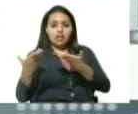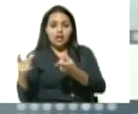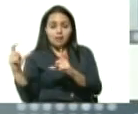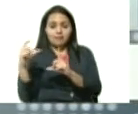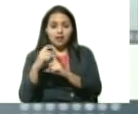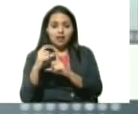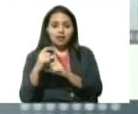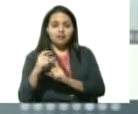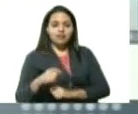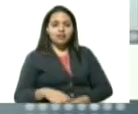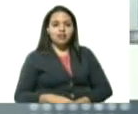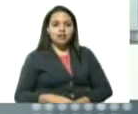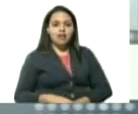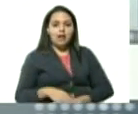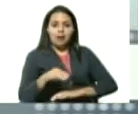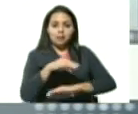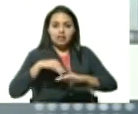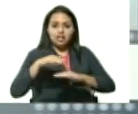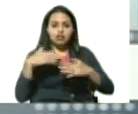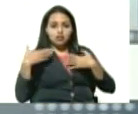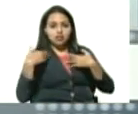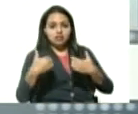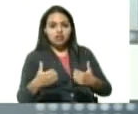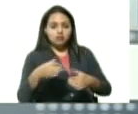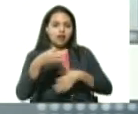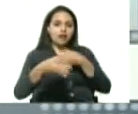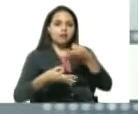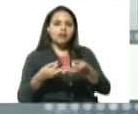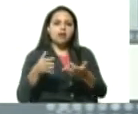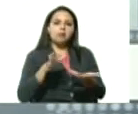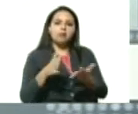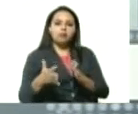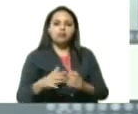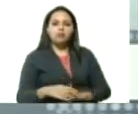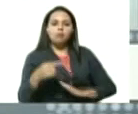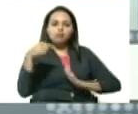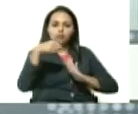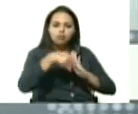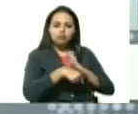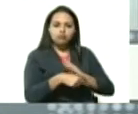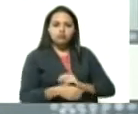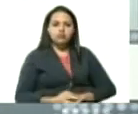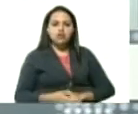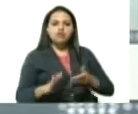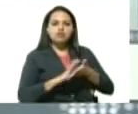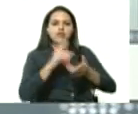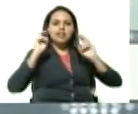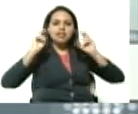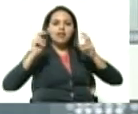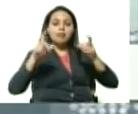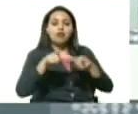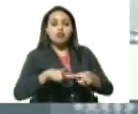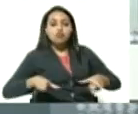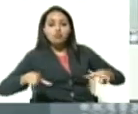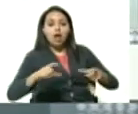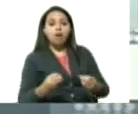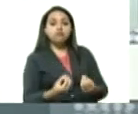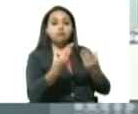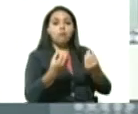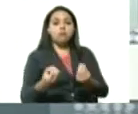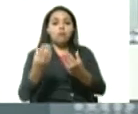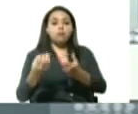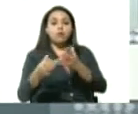poder popular para la salud para que él refiera un poco más profundamente el tema de los focos que tenemos activos